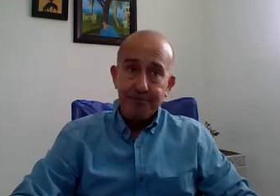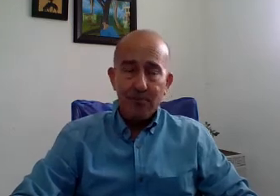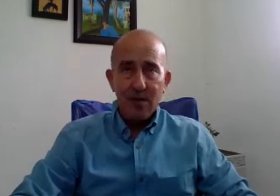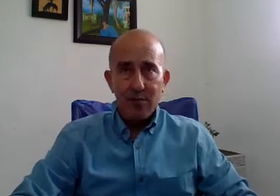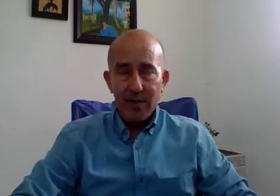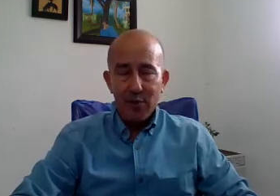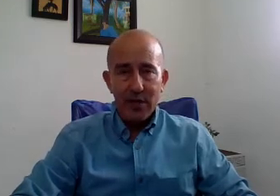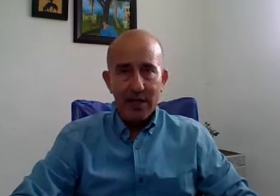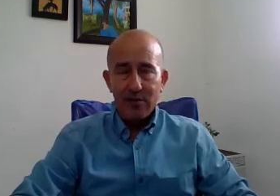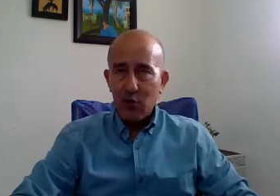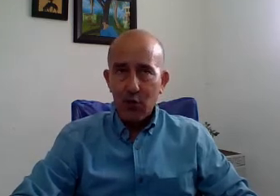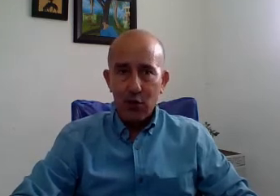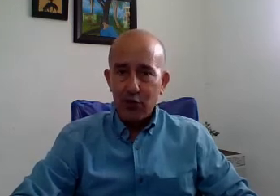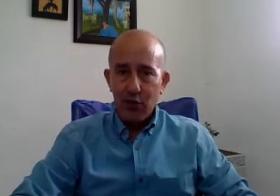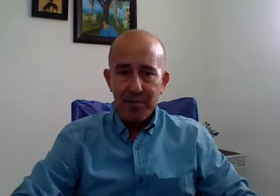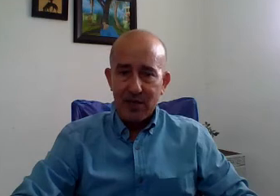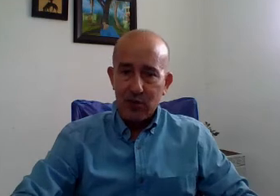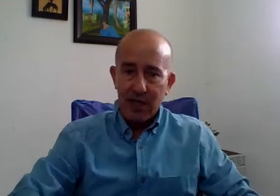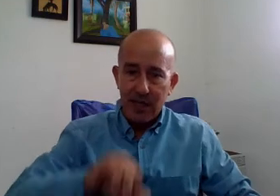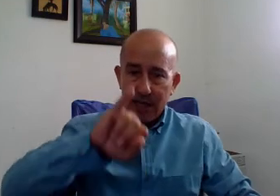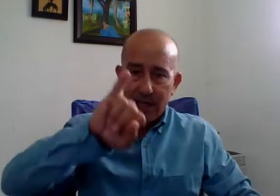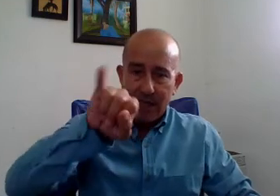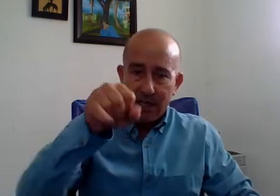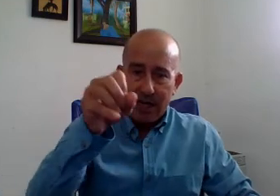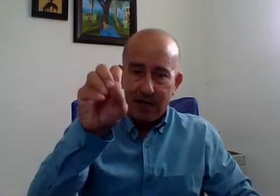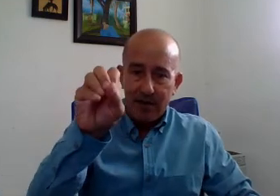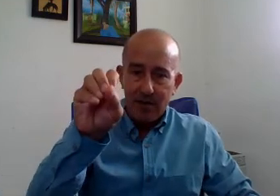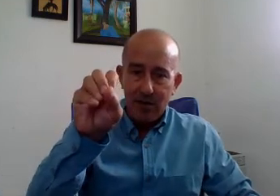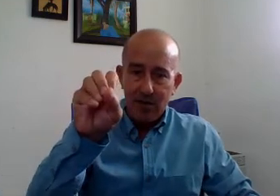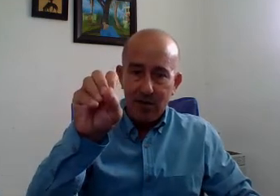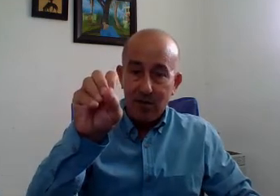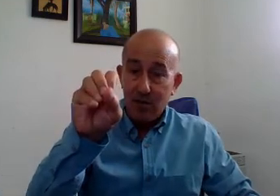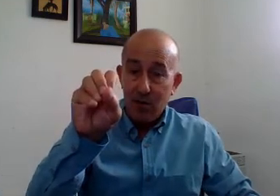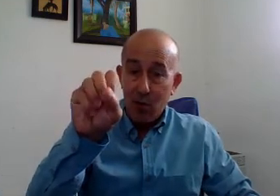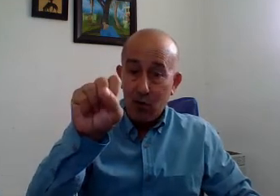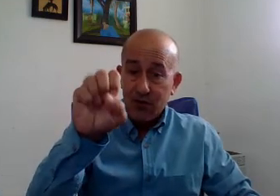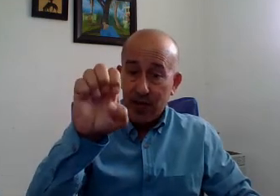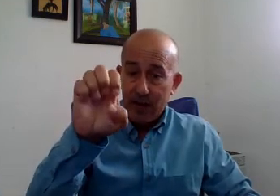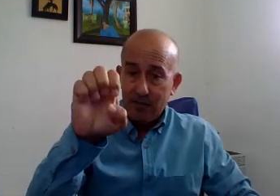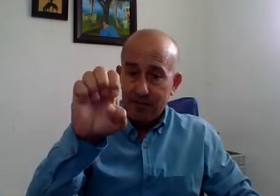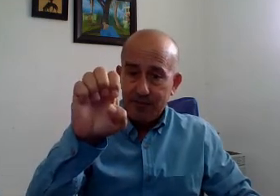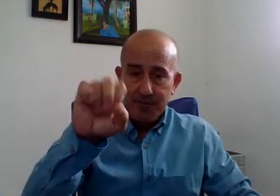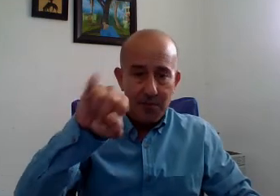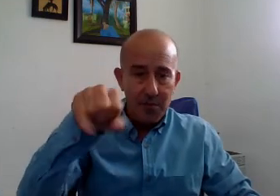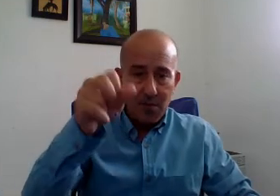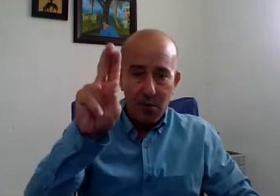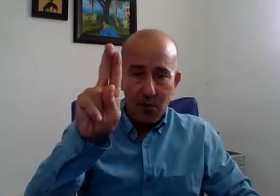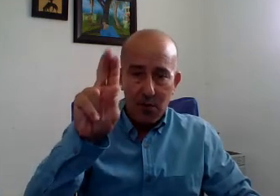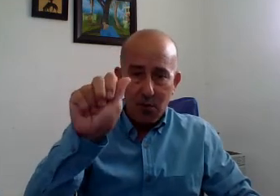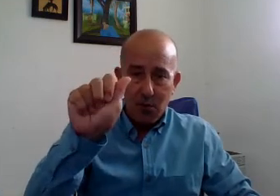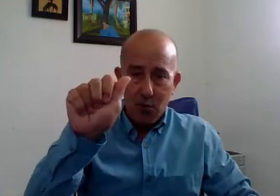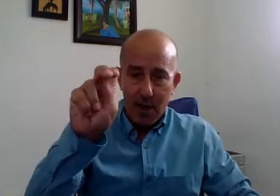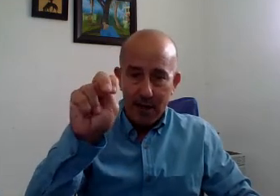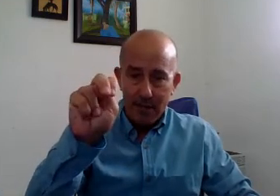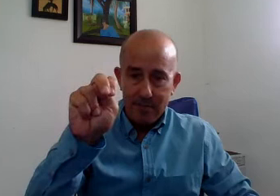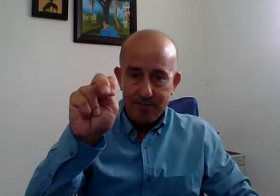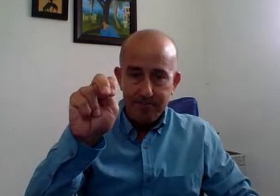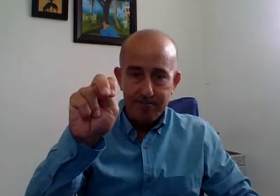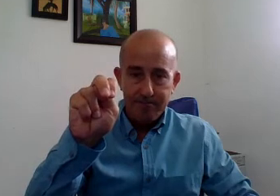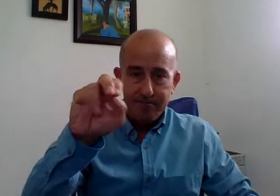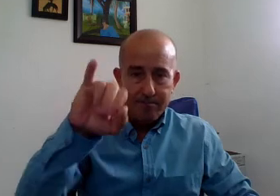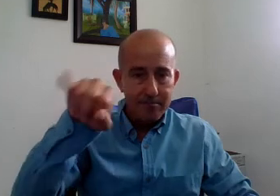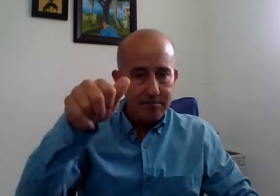qué? Pues porque todos los nombres, usted tiene que deletrear, o sea, Juan,